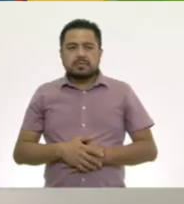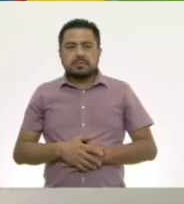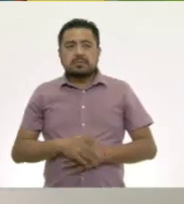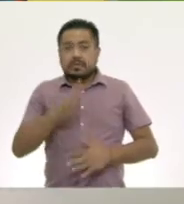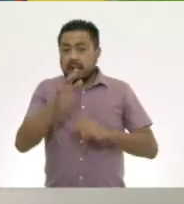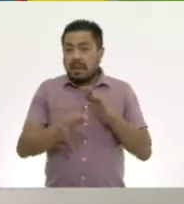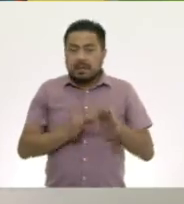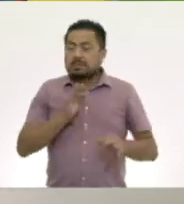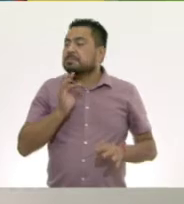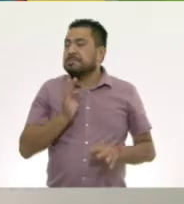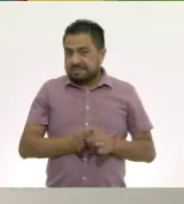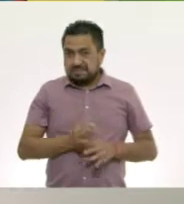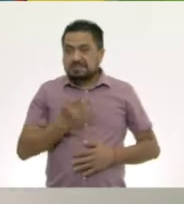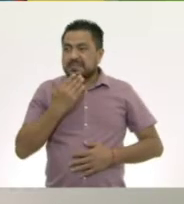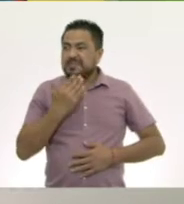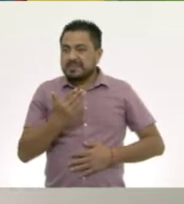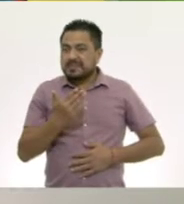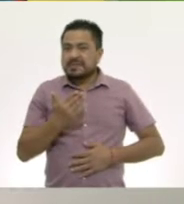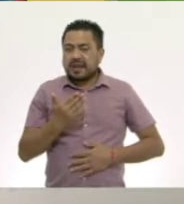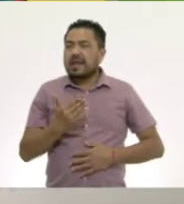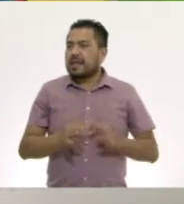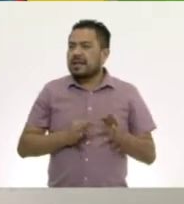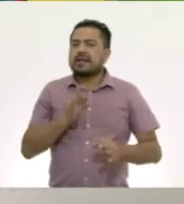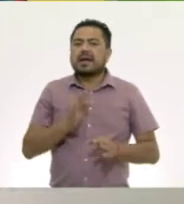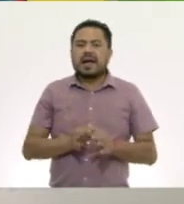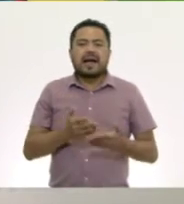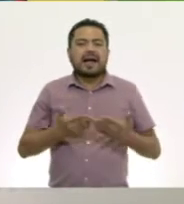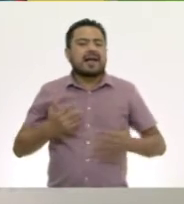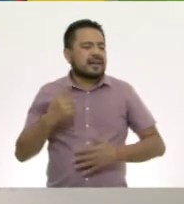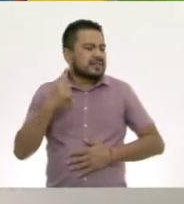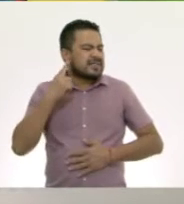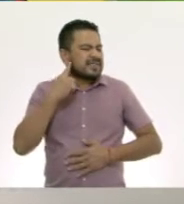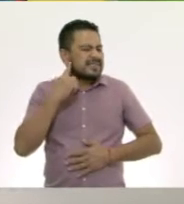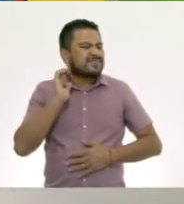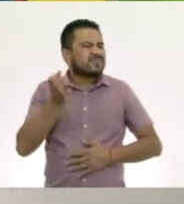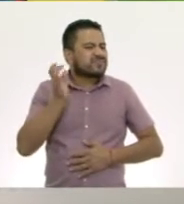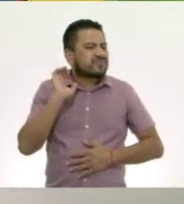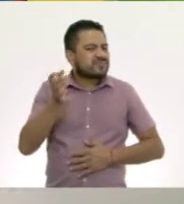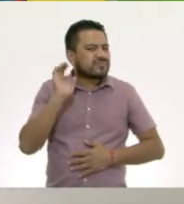¡Listo! ¿Listo? Vamos a escuchar cómo suena.